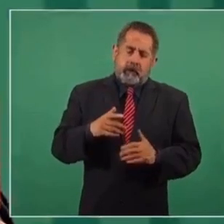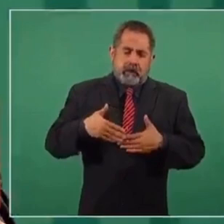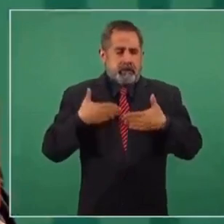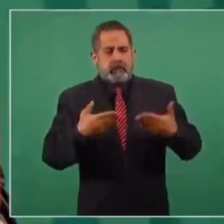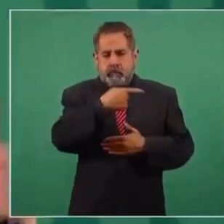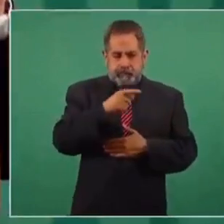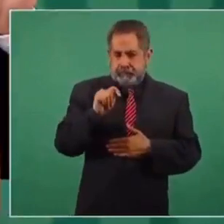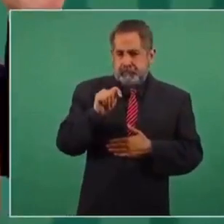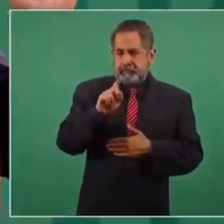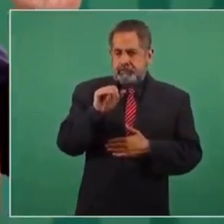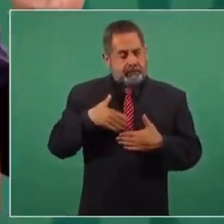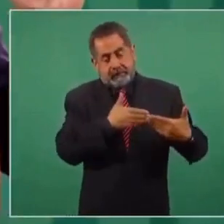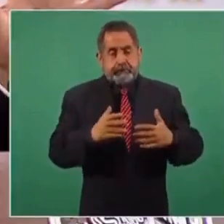confianza.